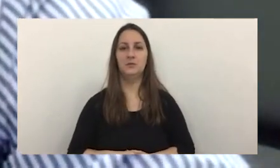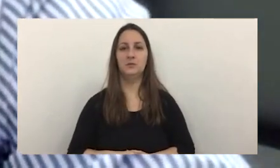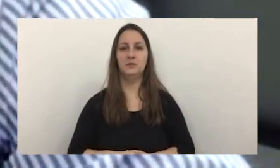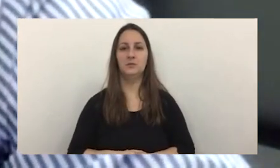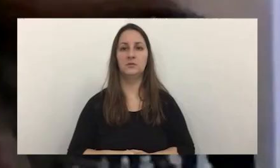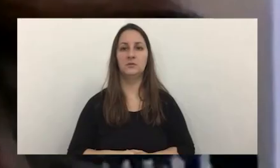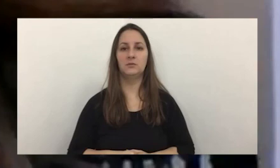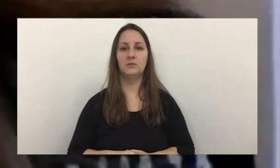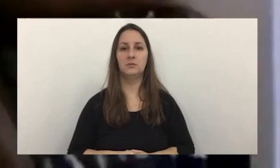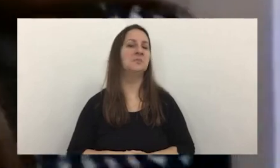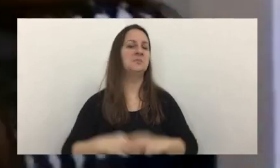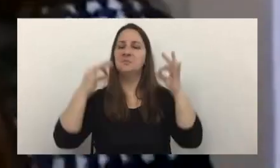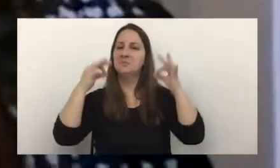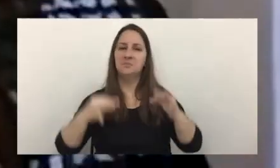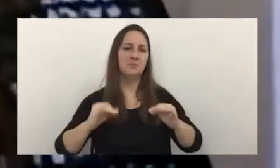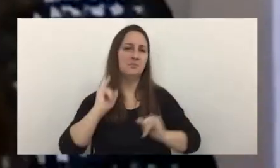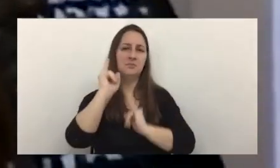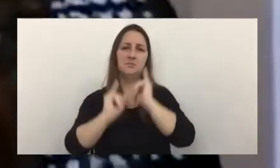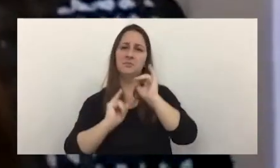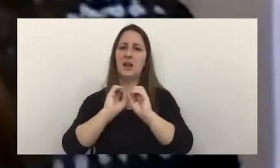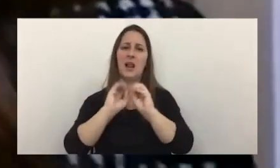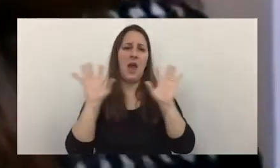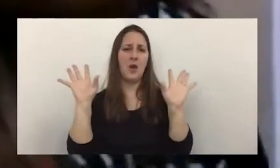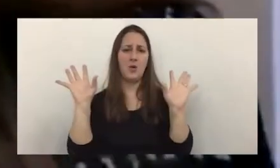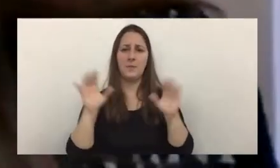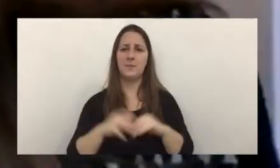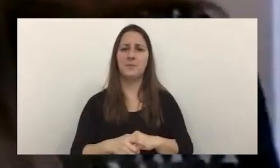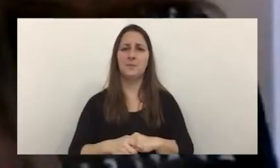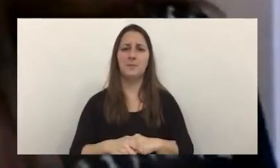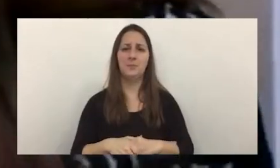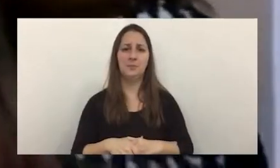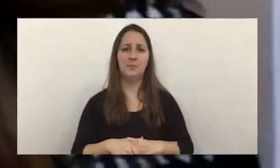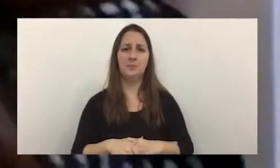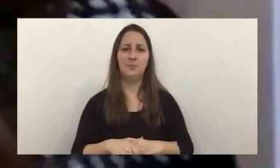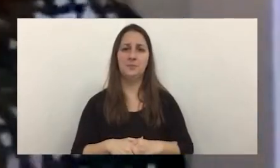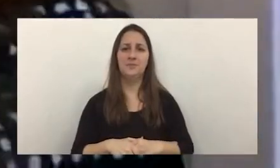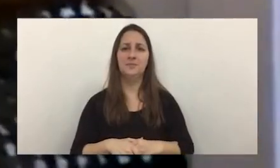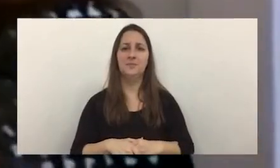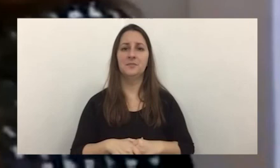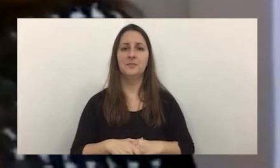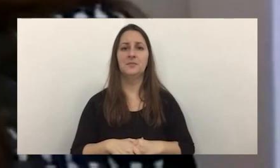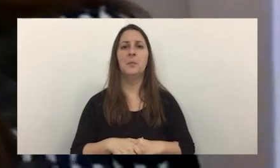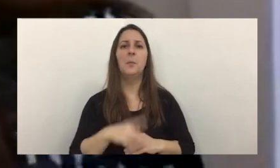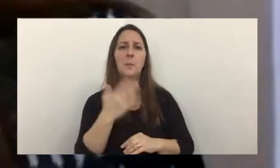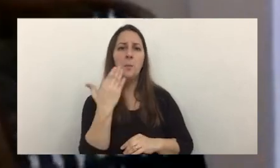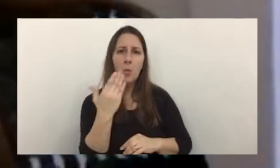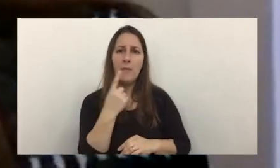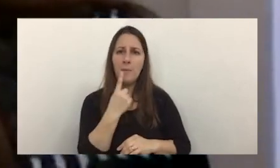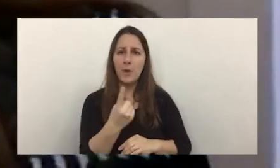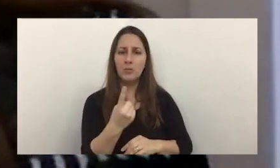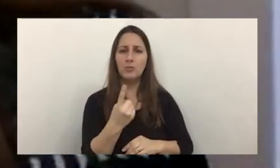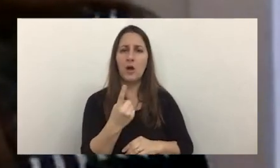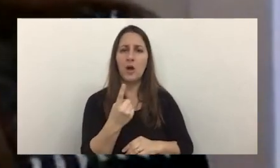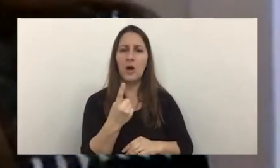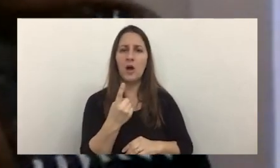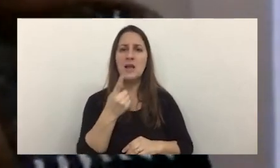perdón excelente excelente no sé si Agustina puedo hacer una pregunta más tengo al